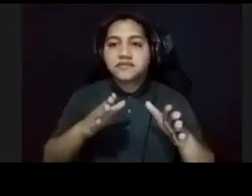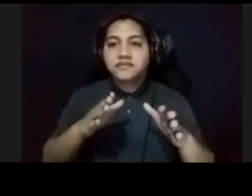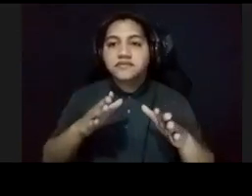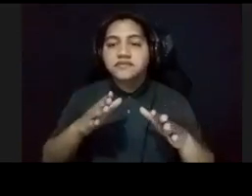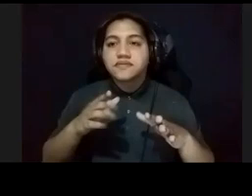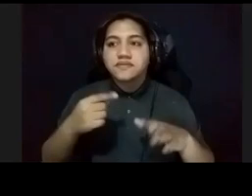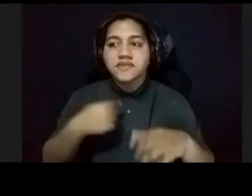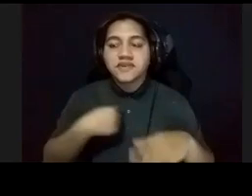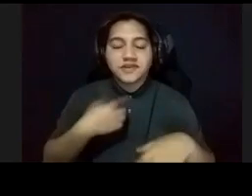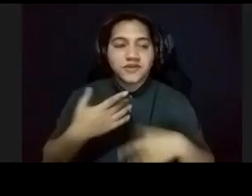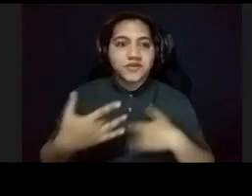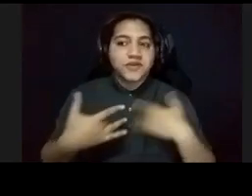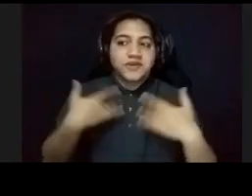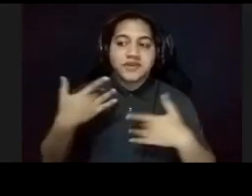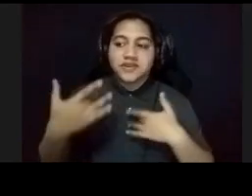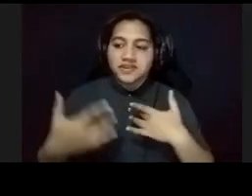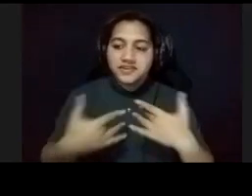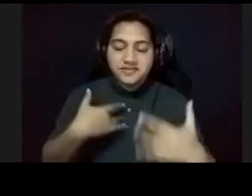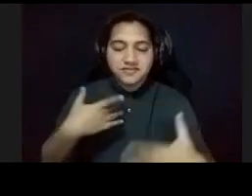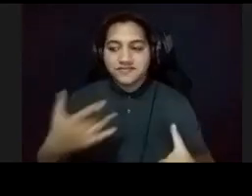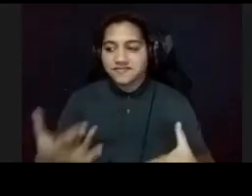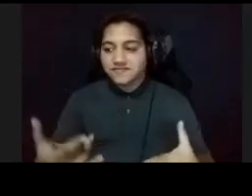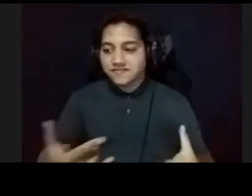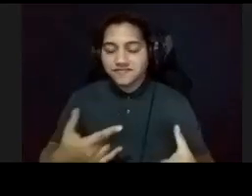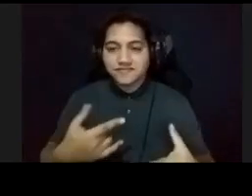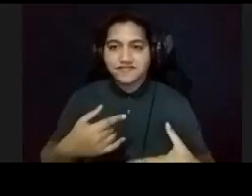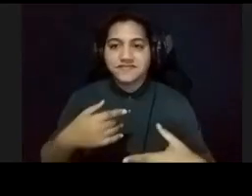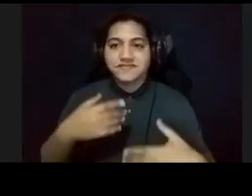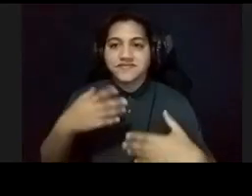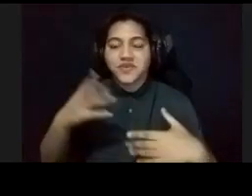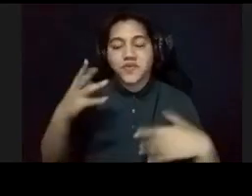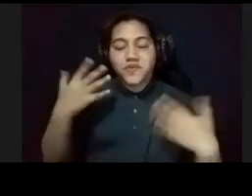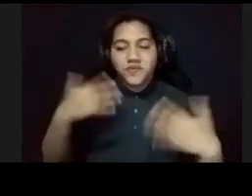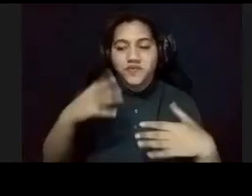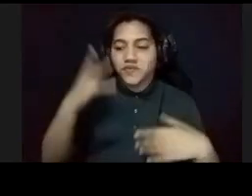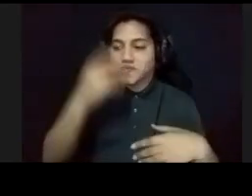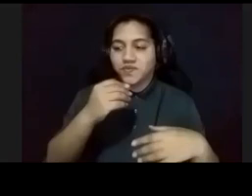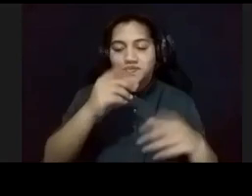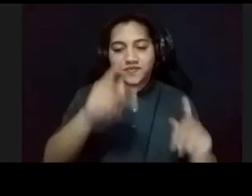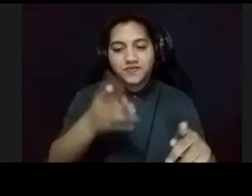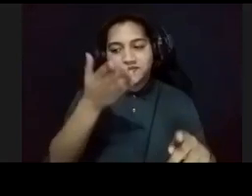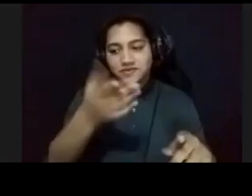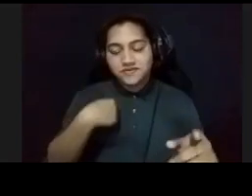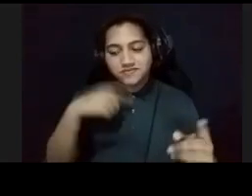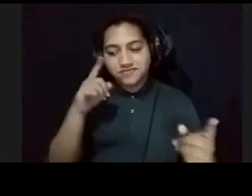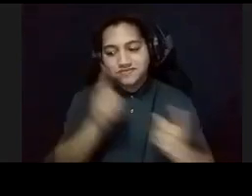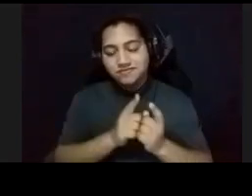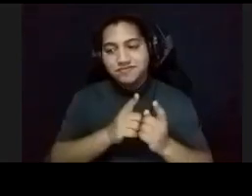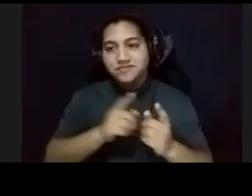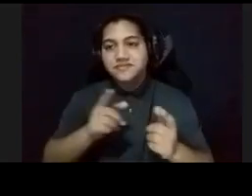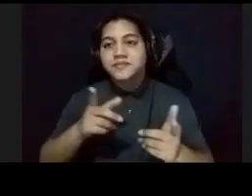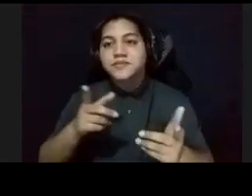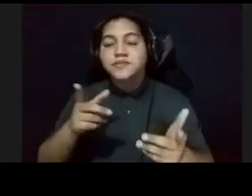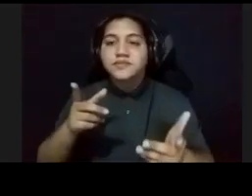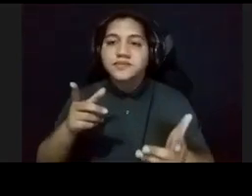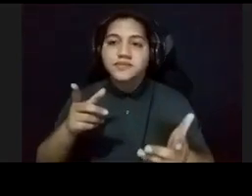nostalgia, pictórica, emocional, y todo, y yo digo, pero qué hermosa persona, acabo de conocer, así que yo,